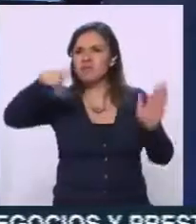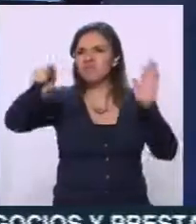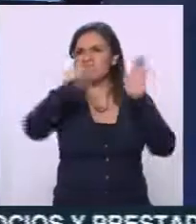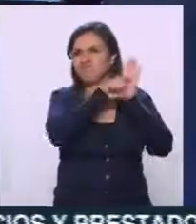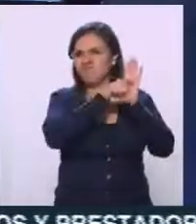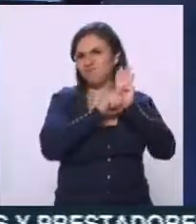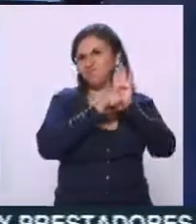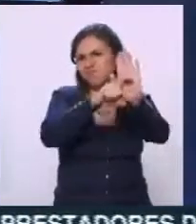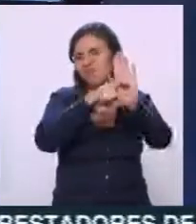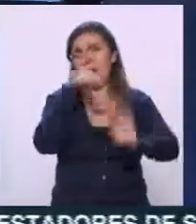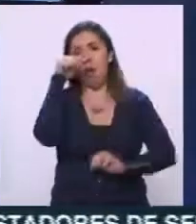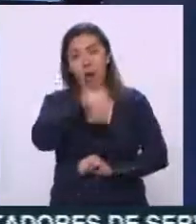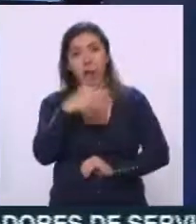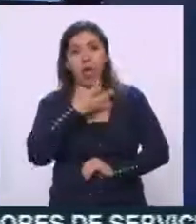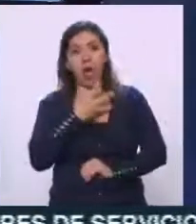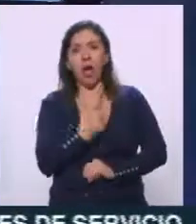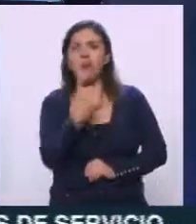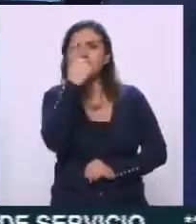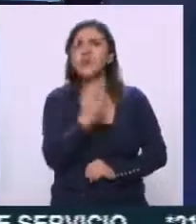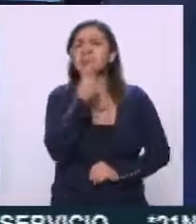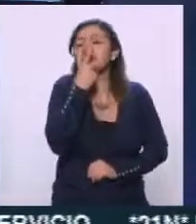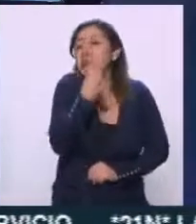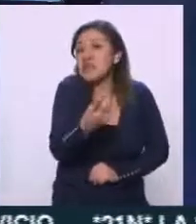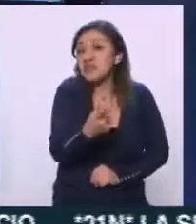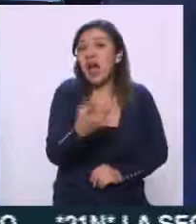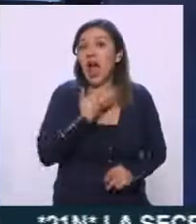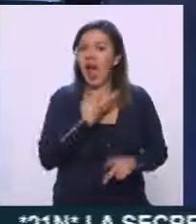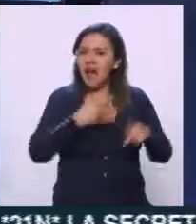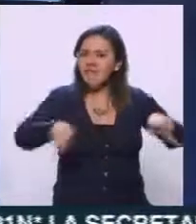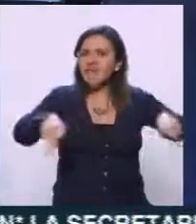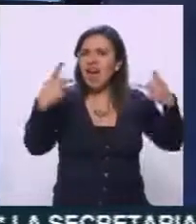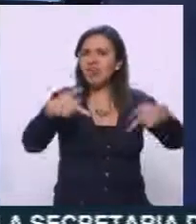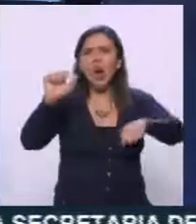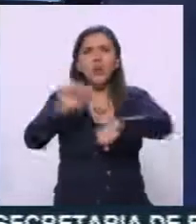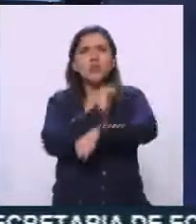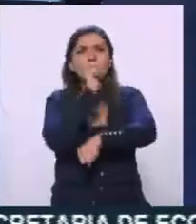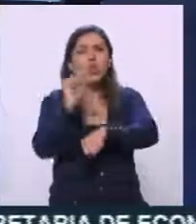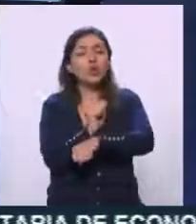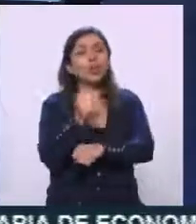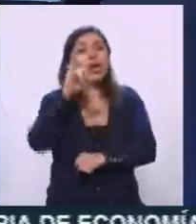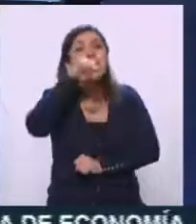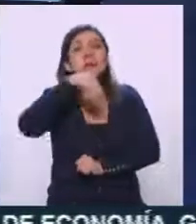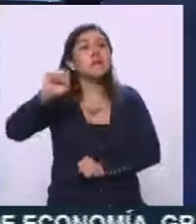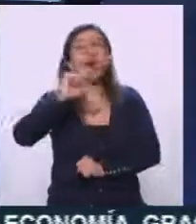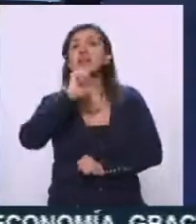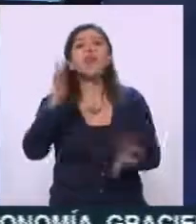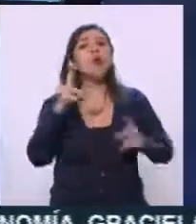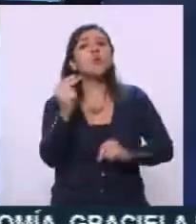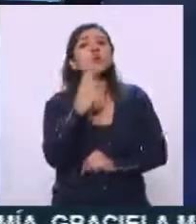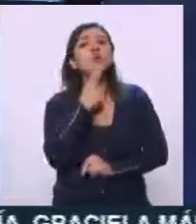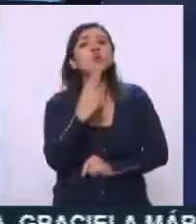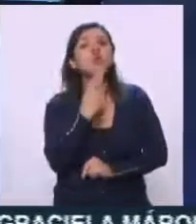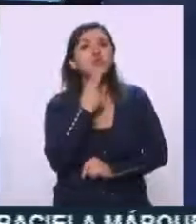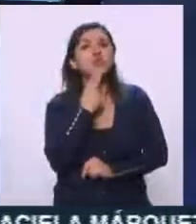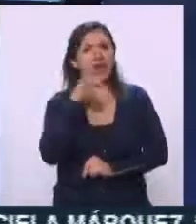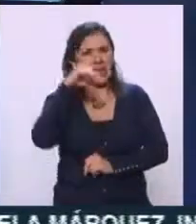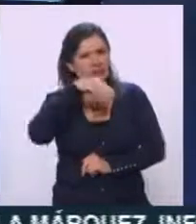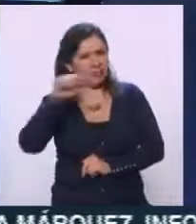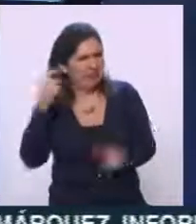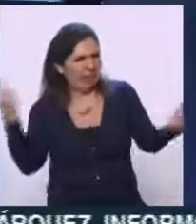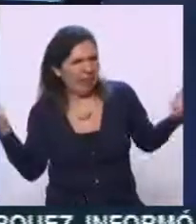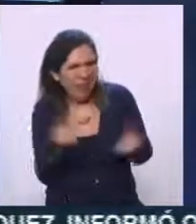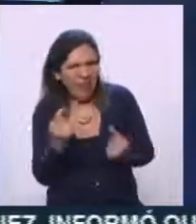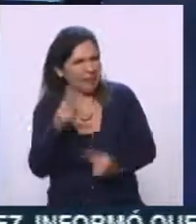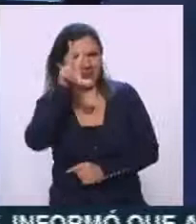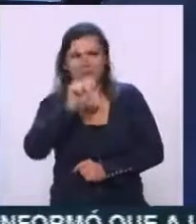del Seguro Social, había una en la que supuestamente vendían coches que ya no utilizaba el instituto, salió a desmentirla la esposa